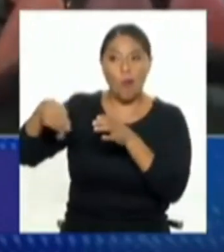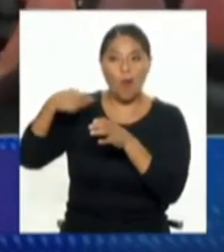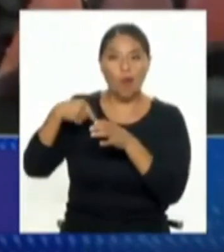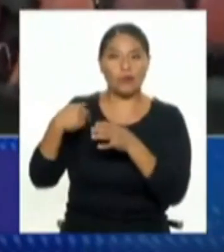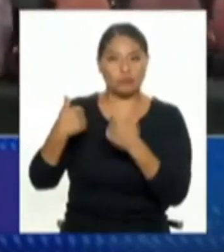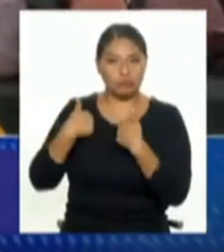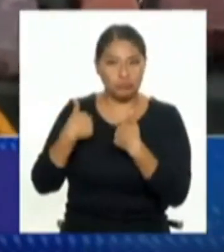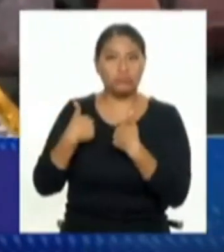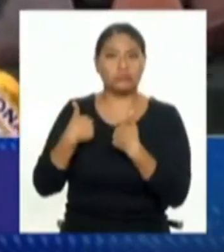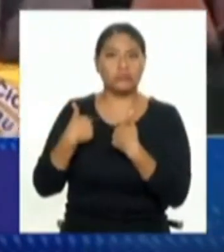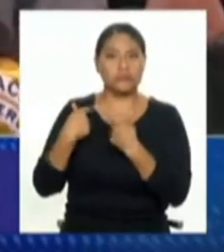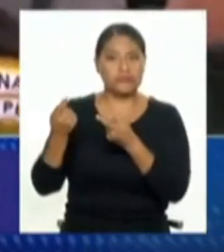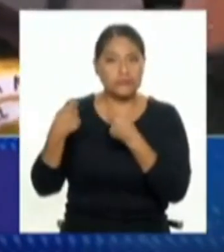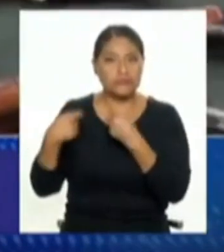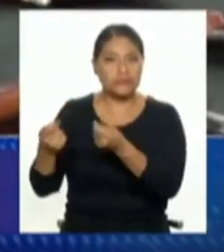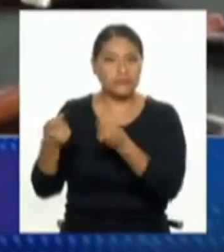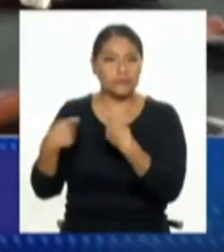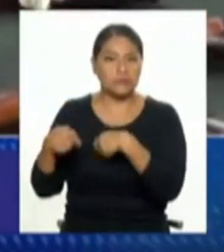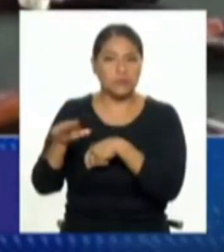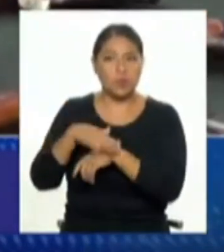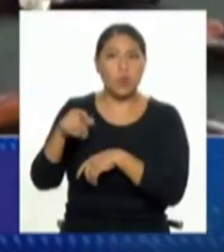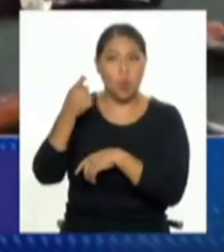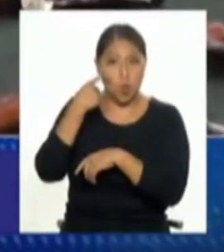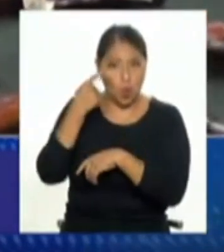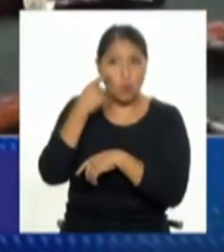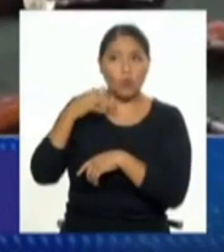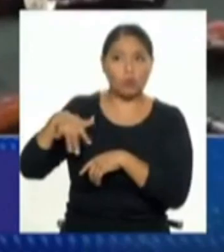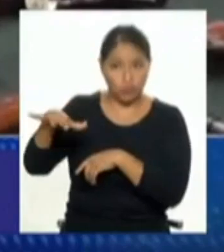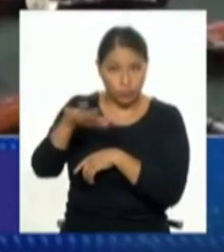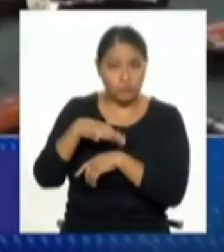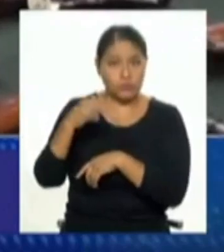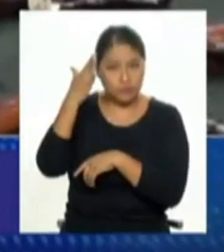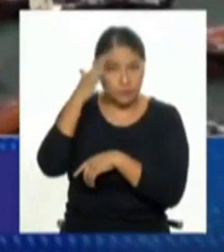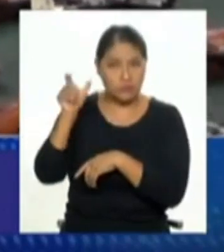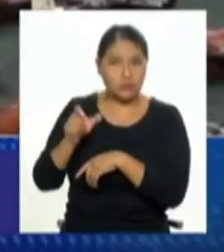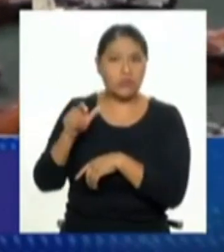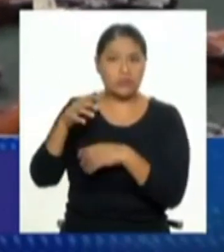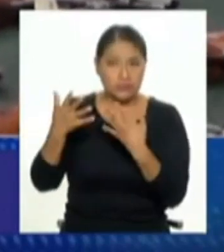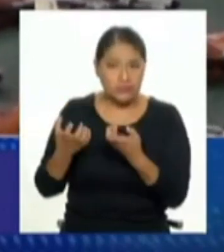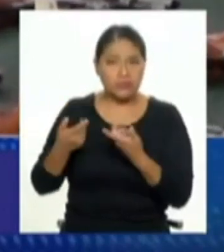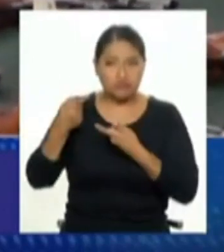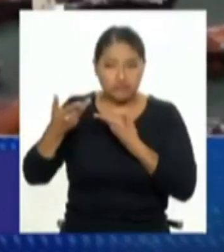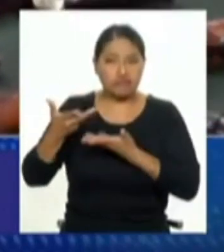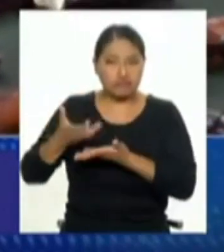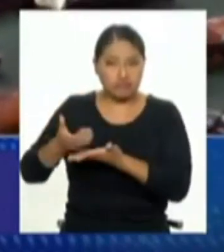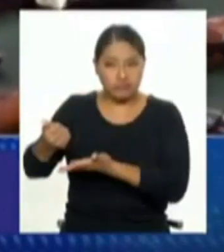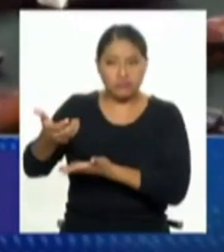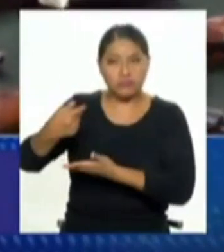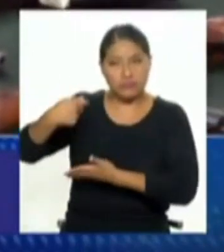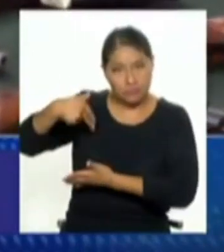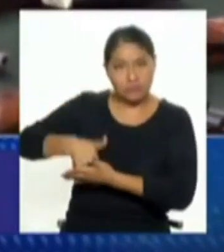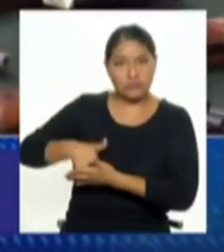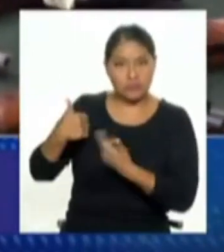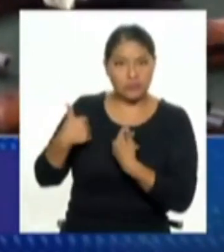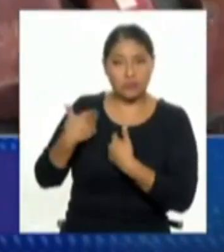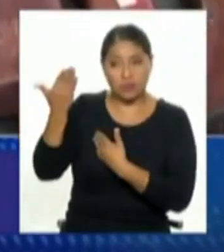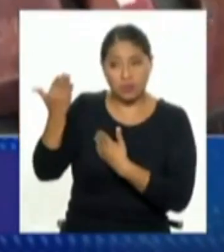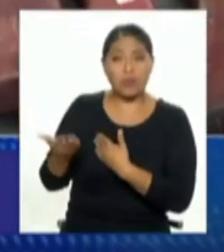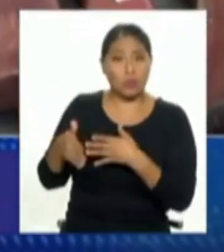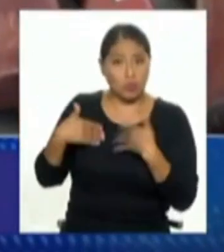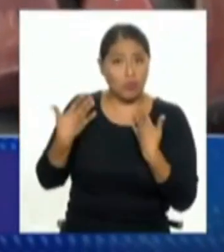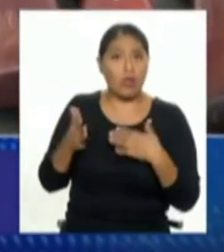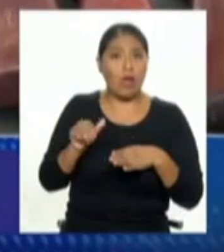sí, sí, al Ministerio del Interior va bastantes, gente muy conocida además que está atrás, y válidamente, ¿no? O sea, son personas que